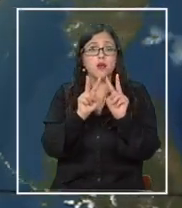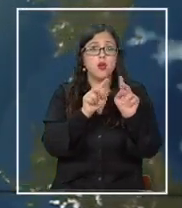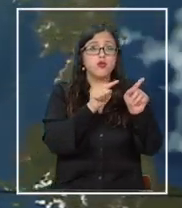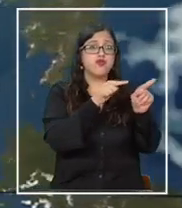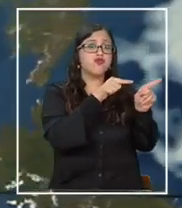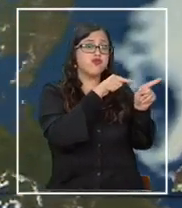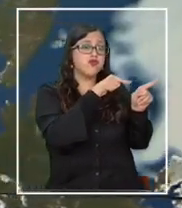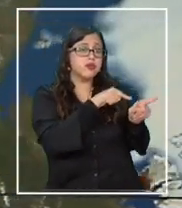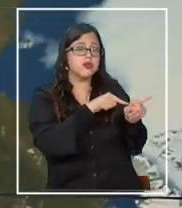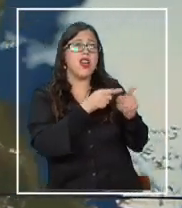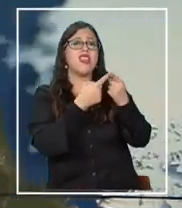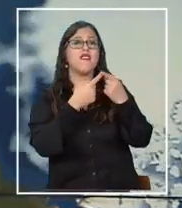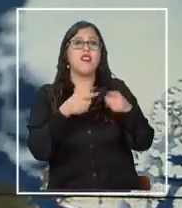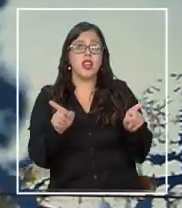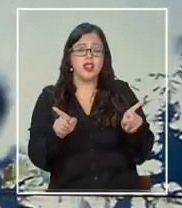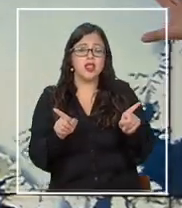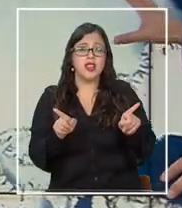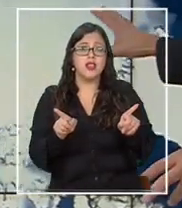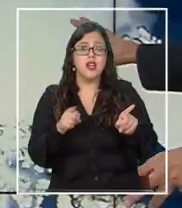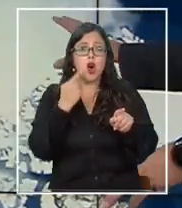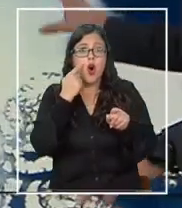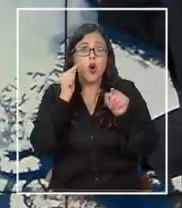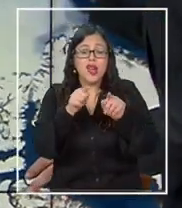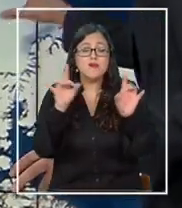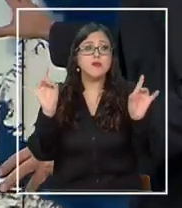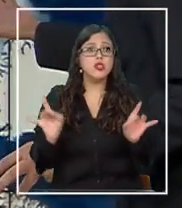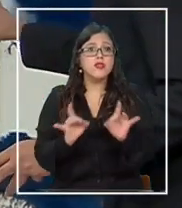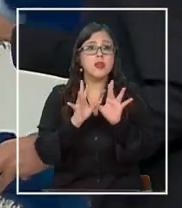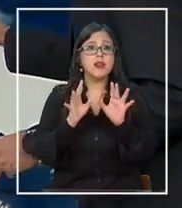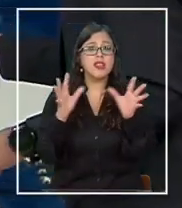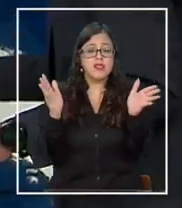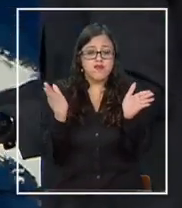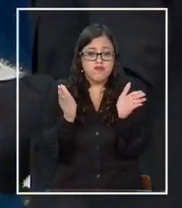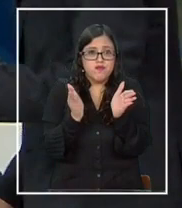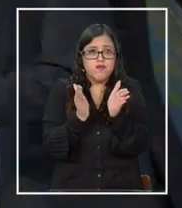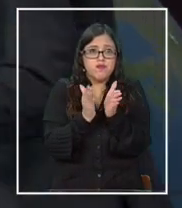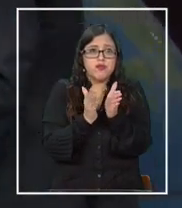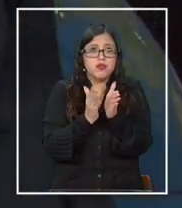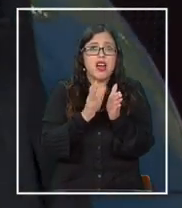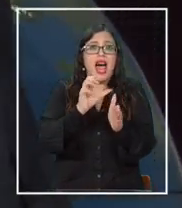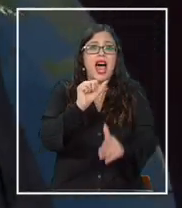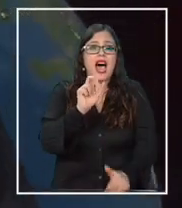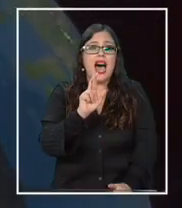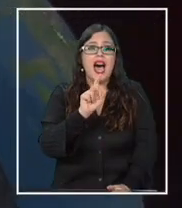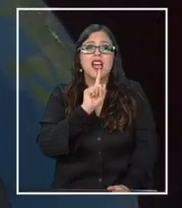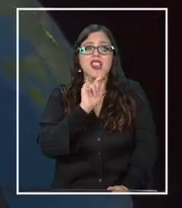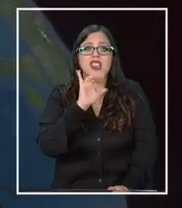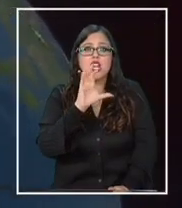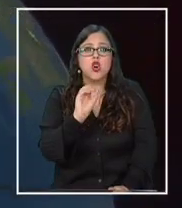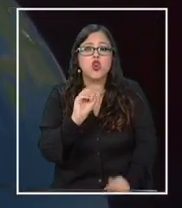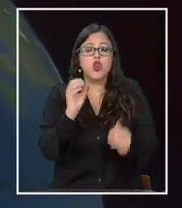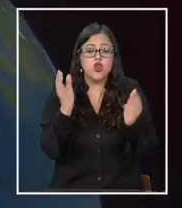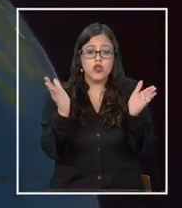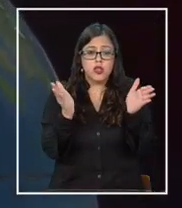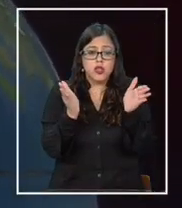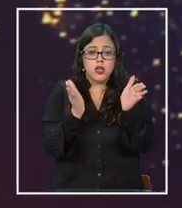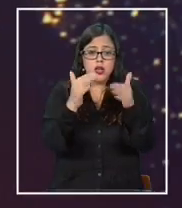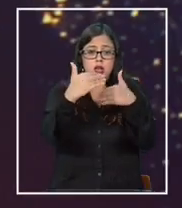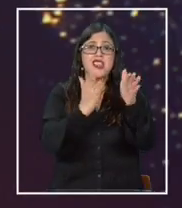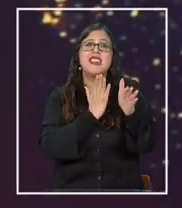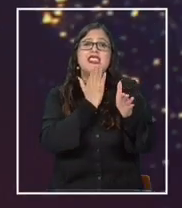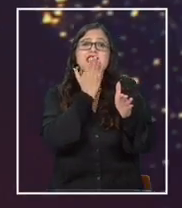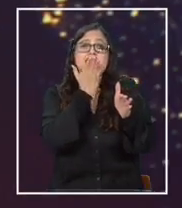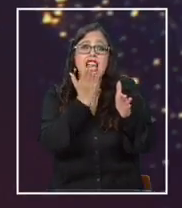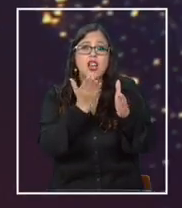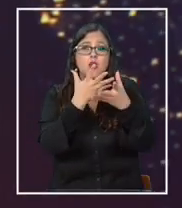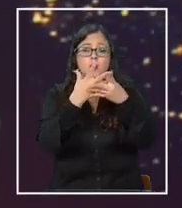investigación revela de que es altamente probable que el Ártico desaparezca cercanamente al año 2030. ¿Y qué significa